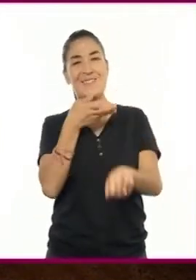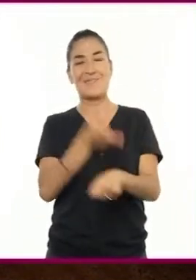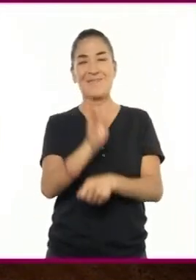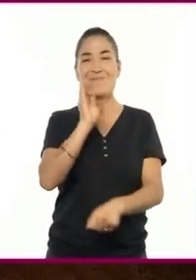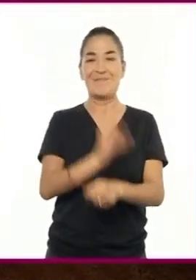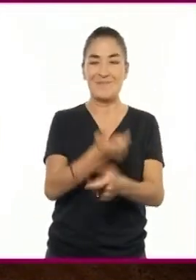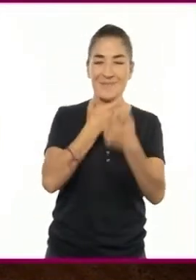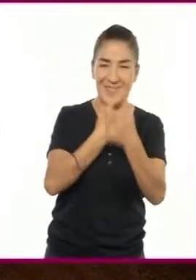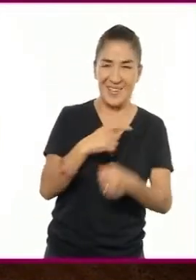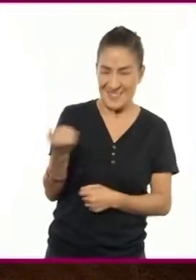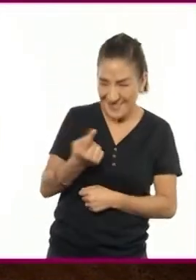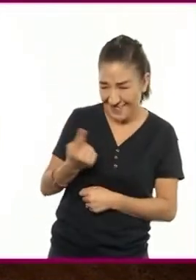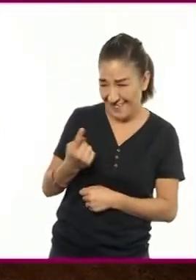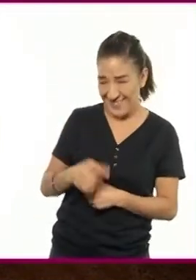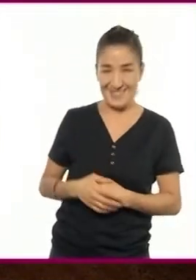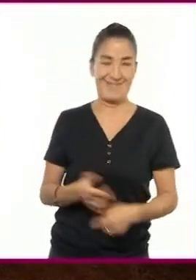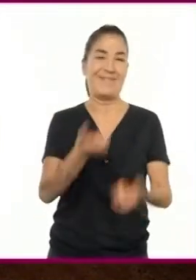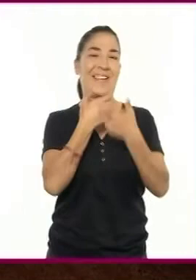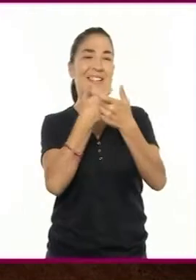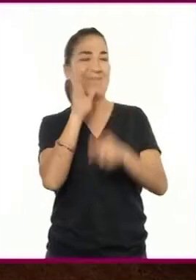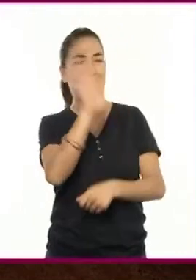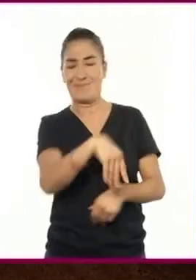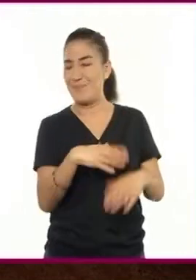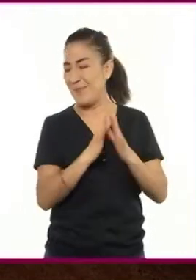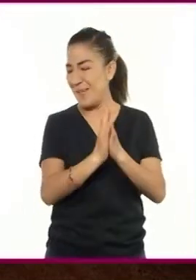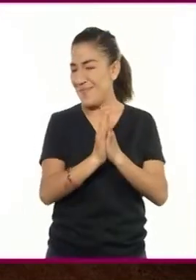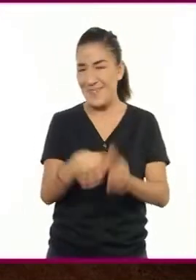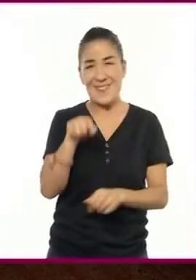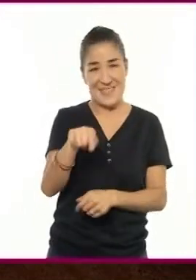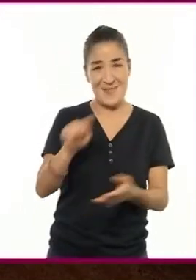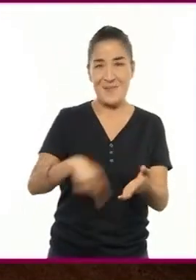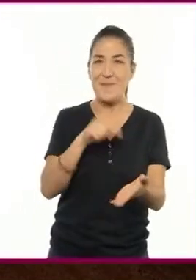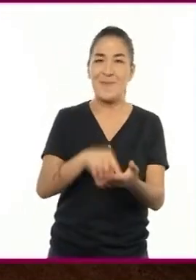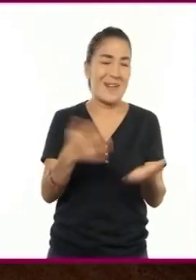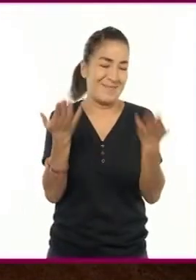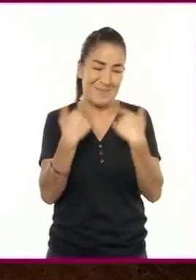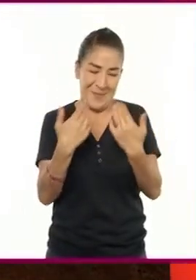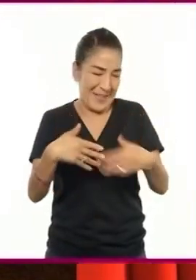¿Qué? Por favor, ese lugar no existe.